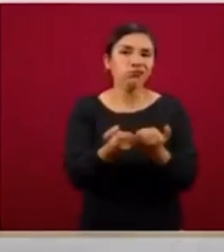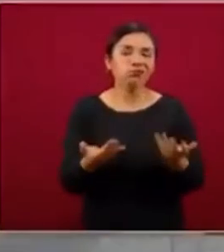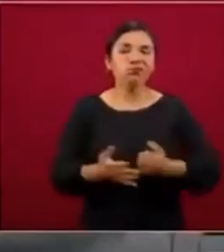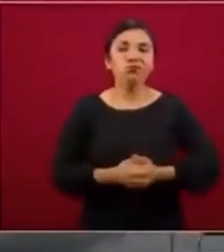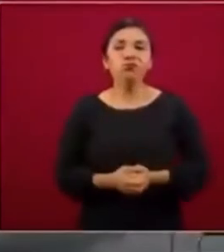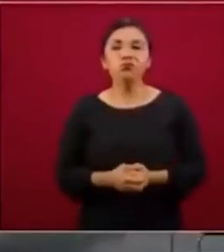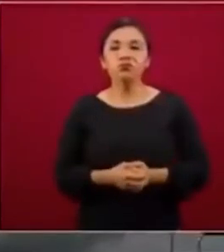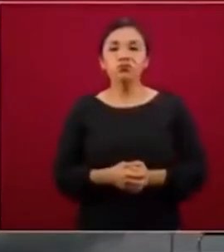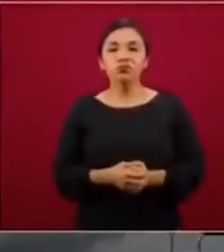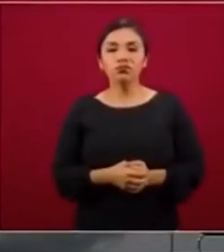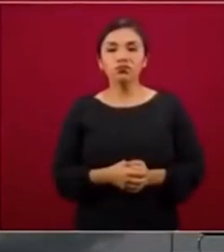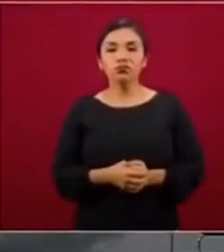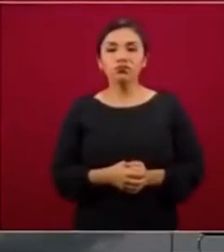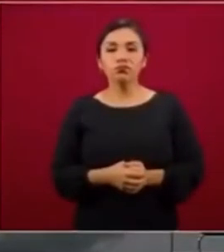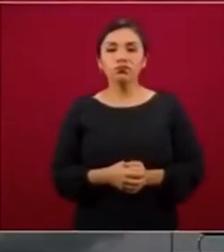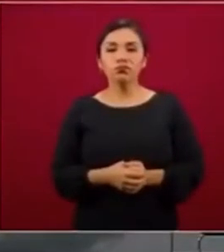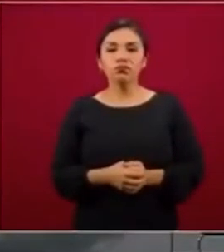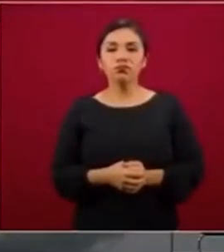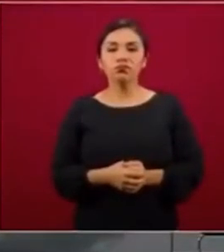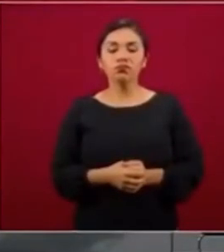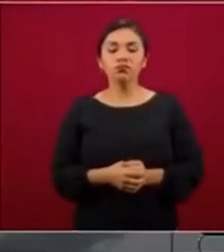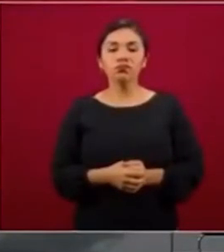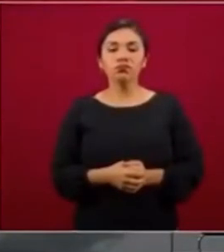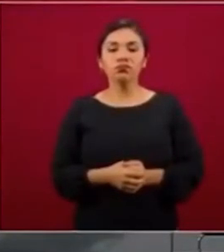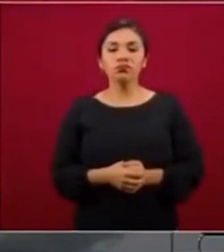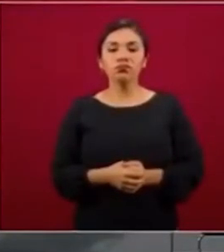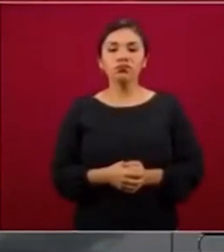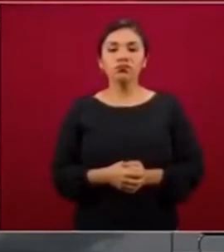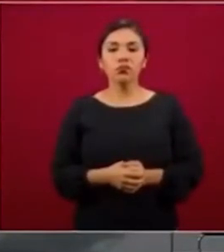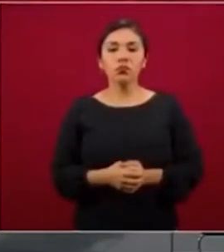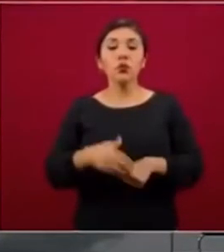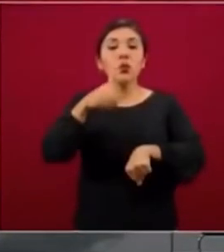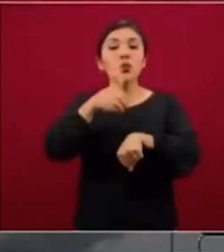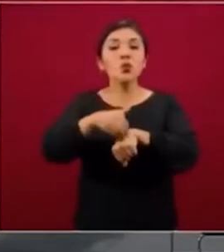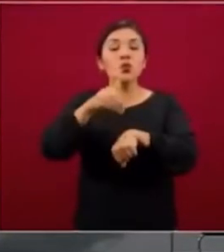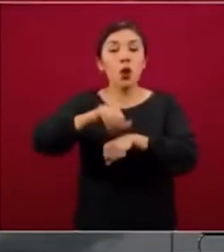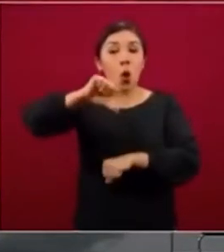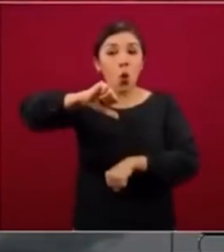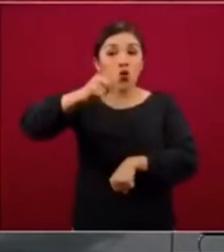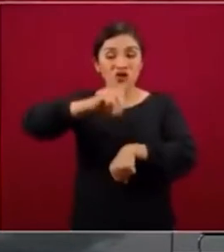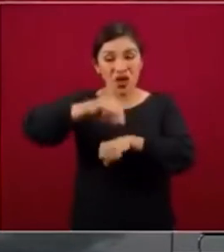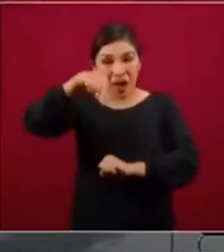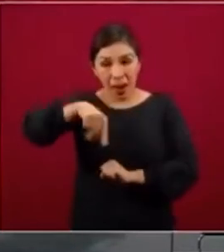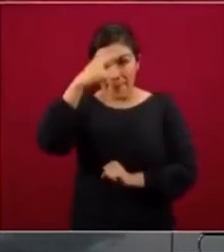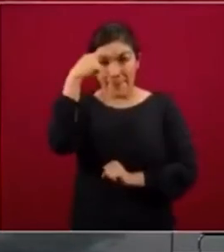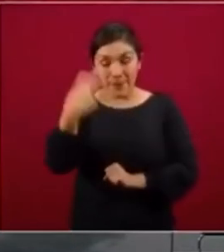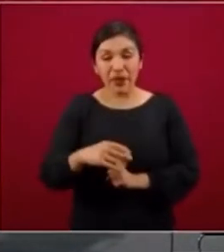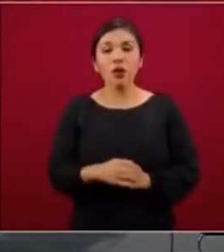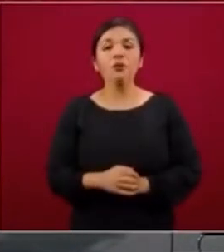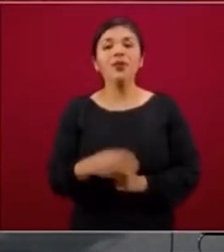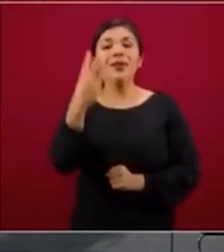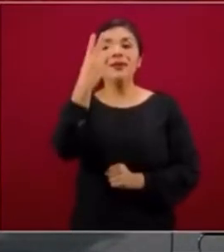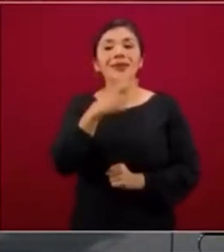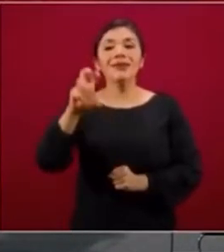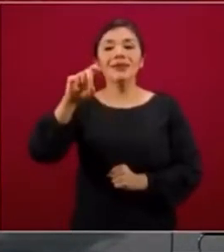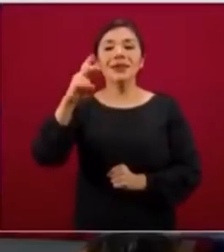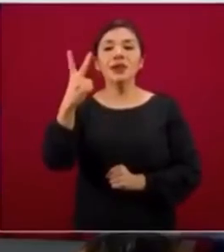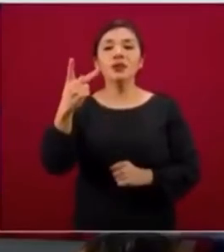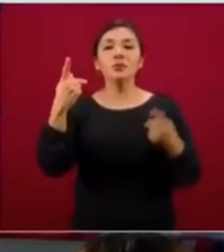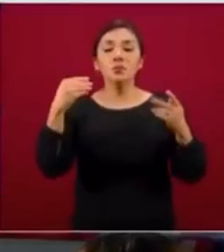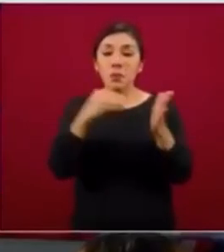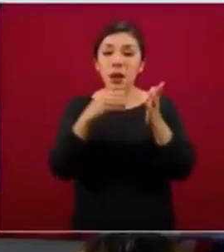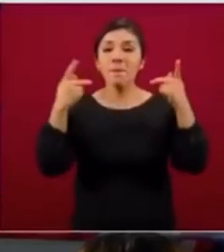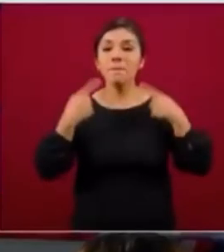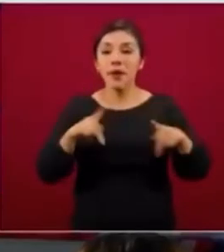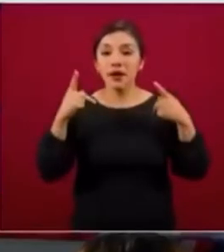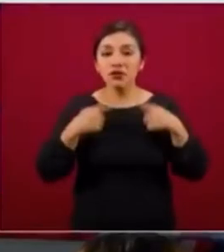Veamos la siguiente diapositiva, que es precisamente los números. Al día de hoy en México, más de 332 mil personas